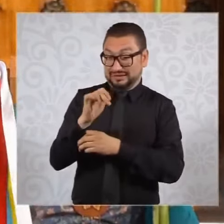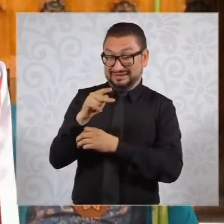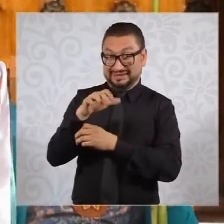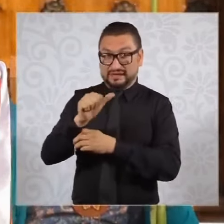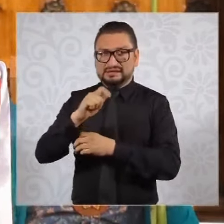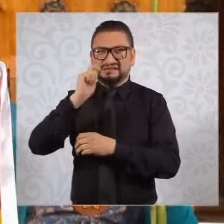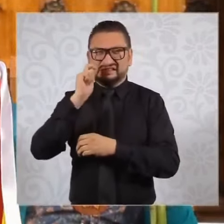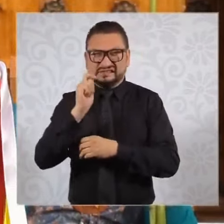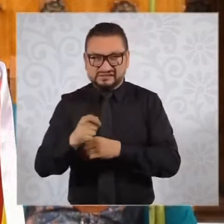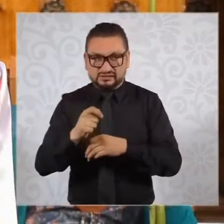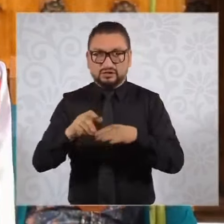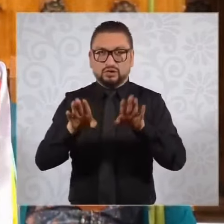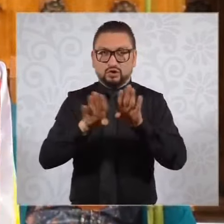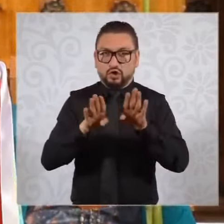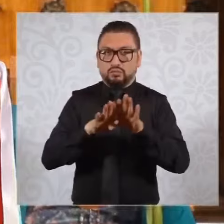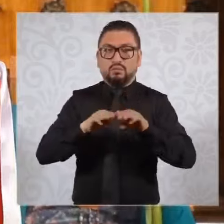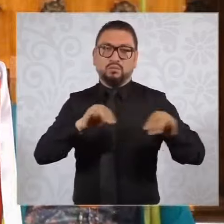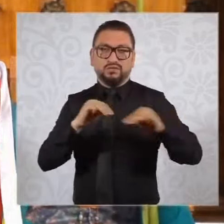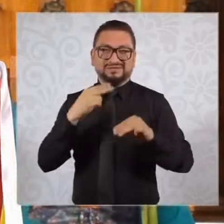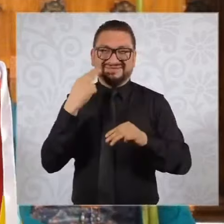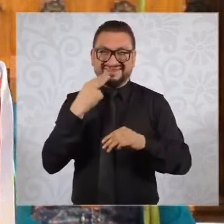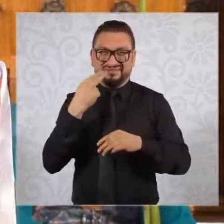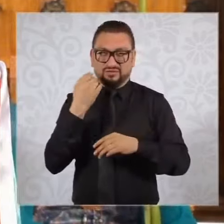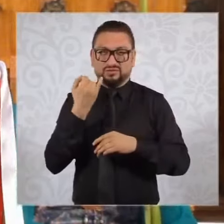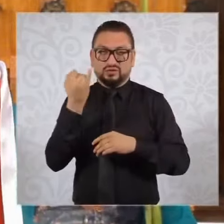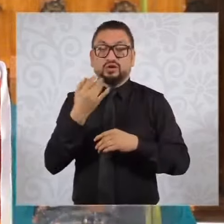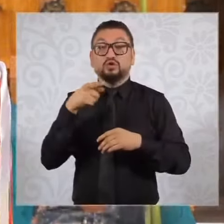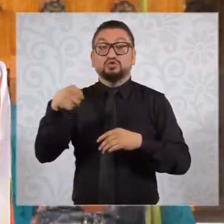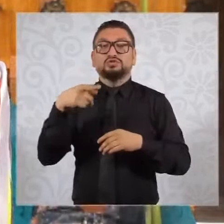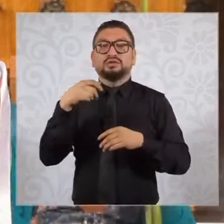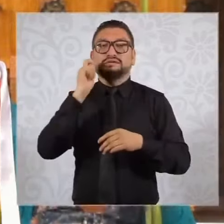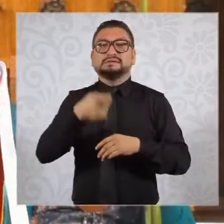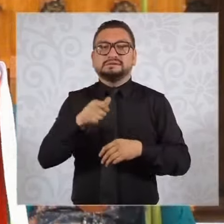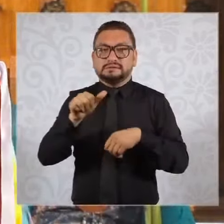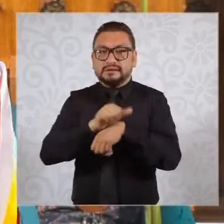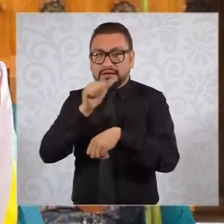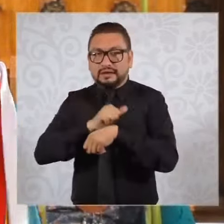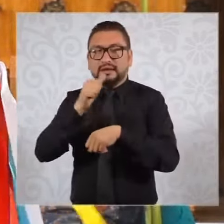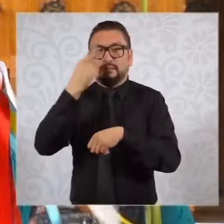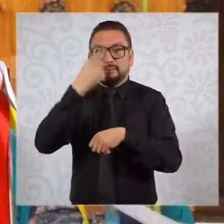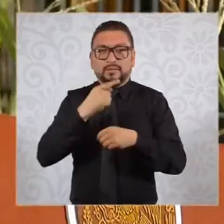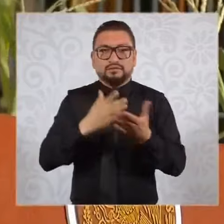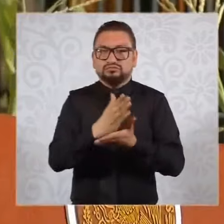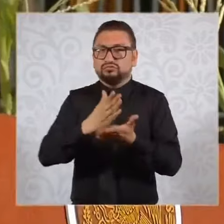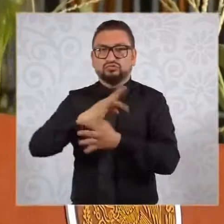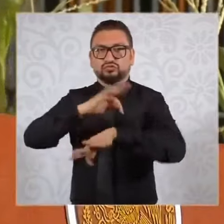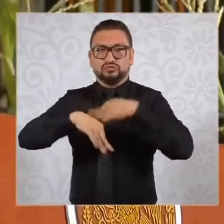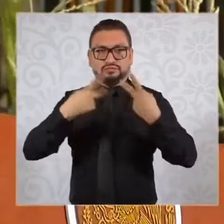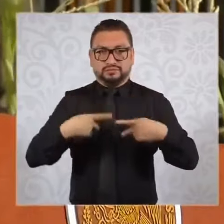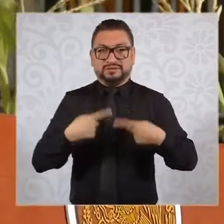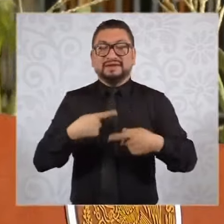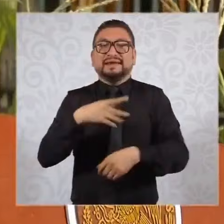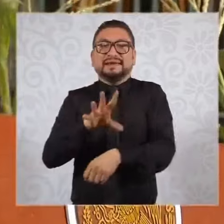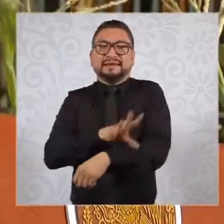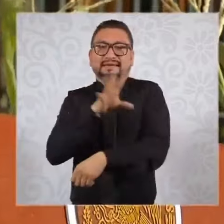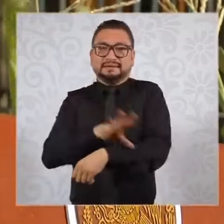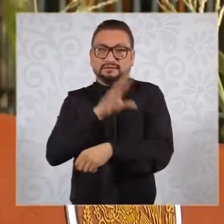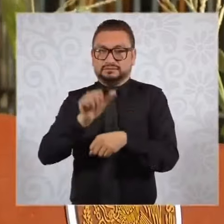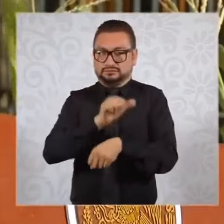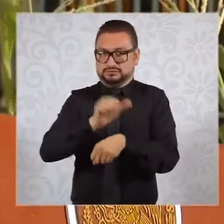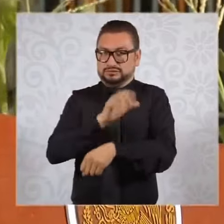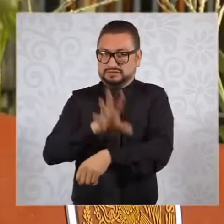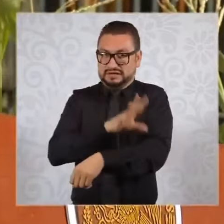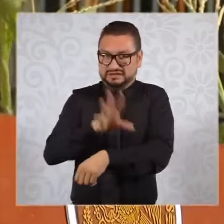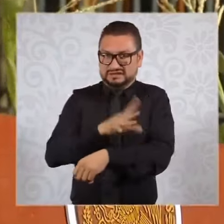moverse en Náhuatl. Un pequeño auto de acceso popular, 100% eléctrico, 100